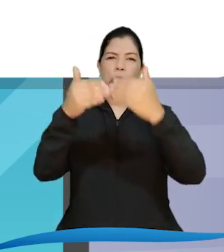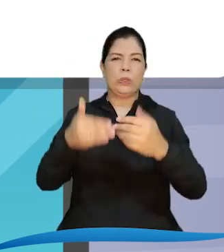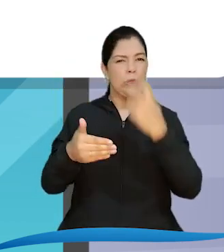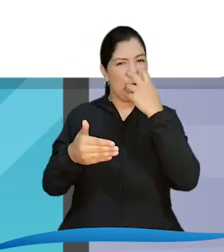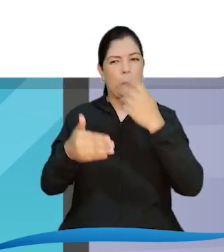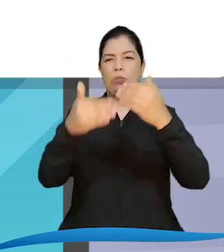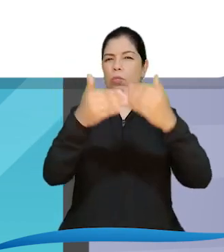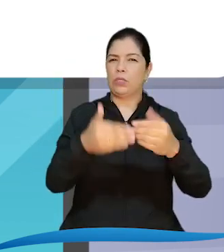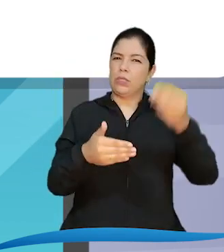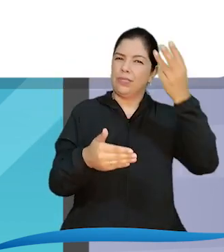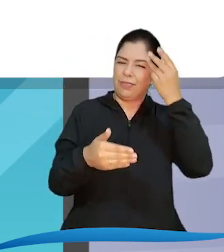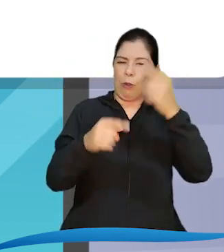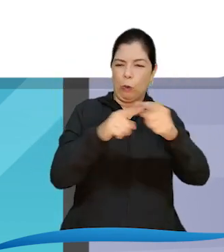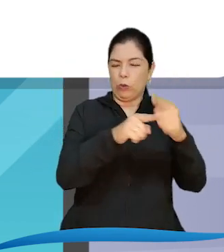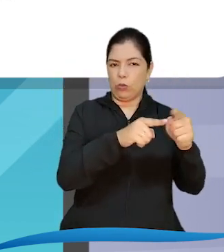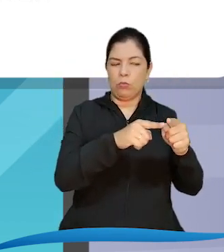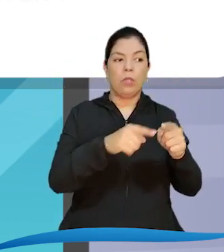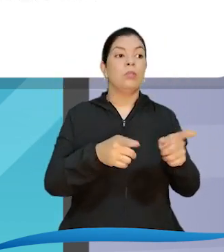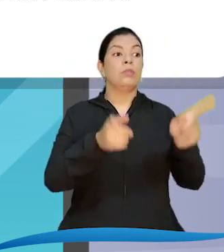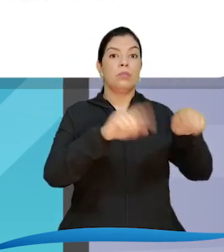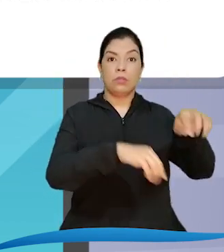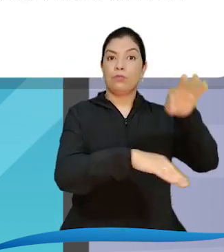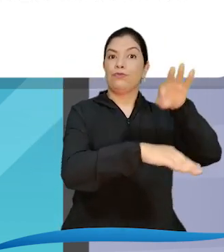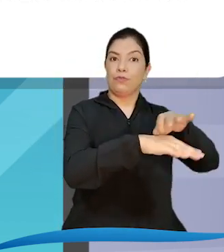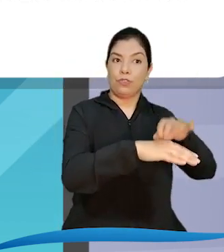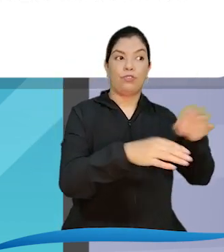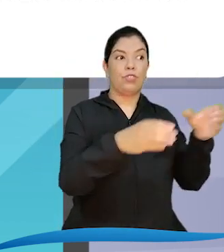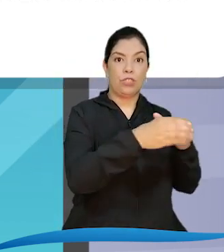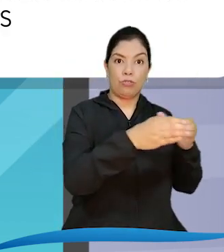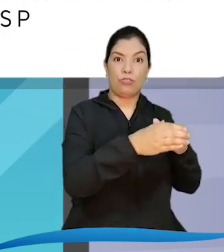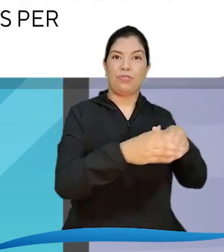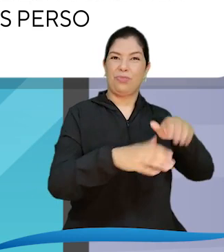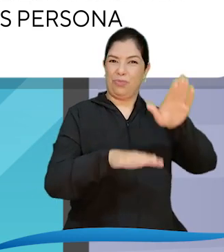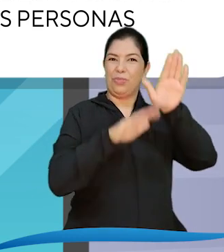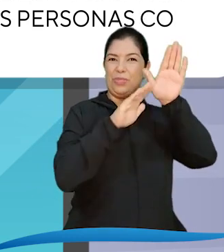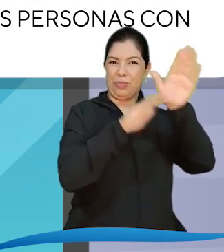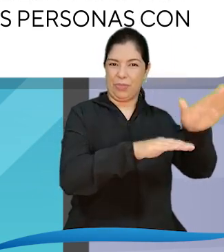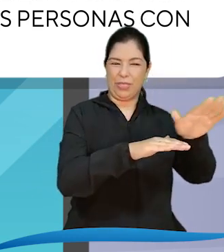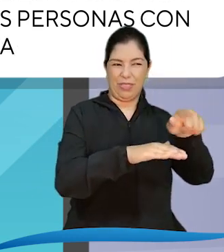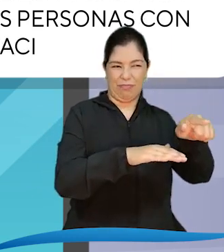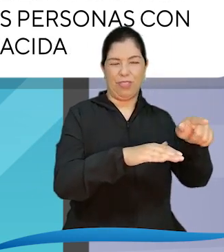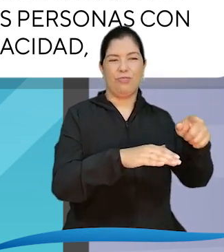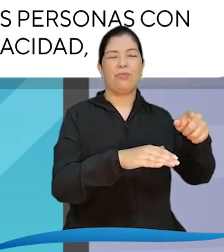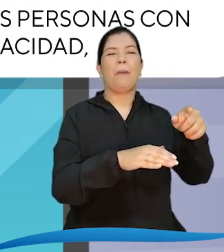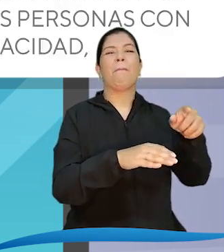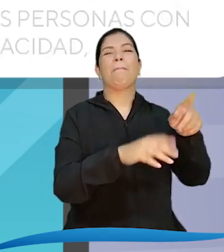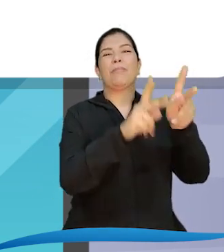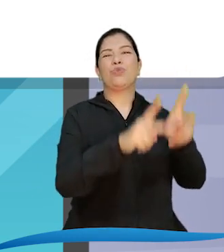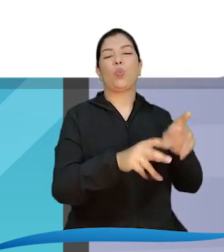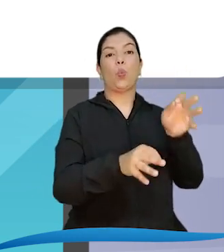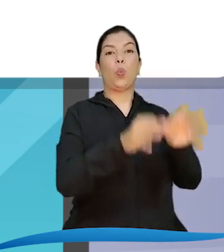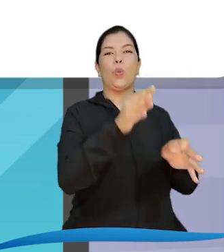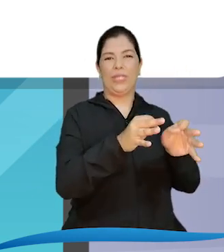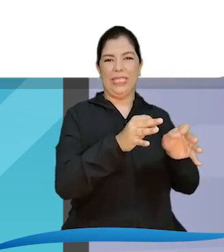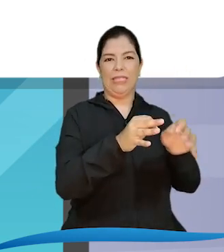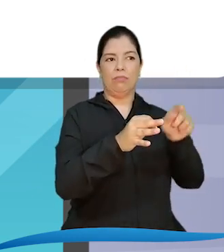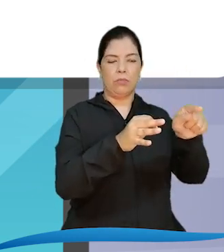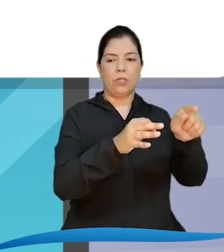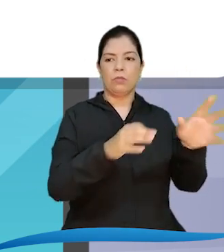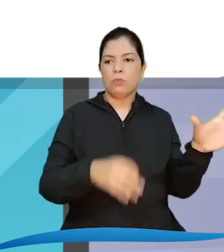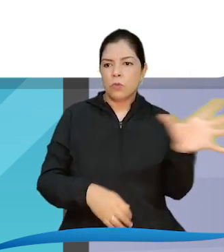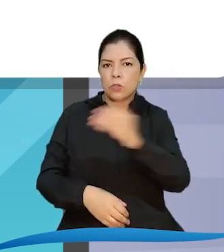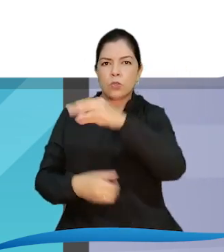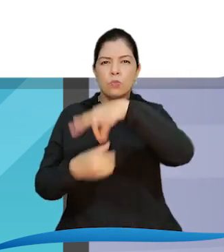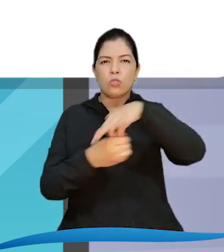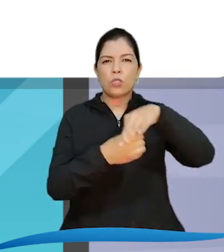jurídicas cuya capacidad de actuación gira en torno a la atención de las personas con discapacidad Va a desarrollarse